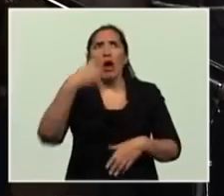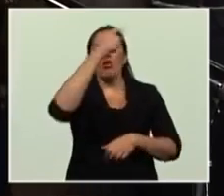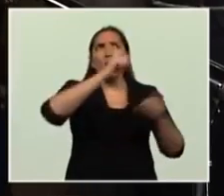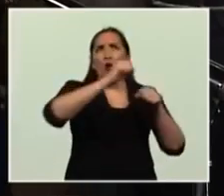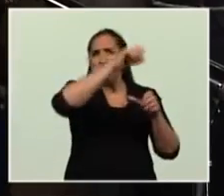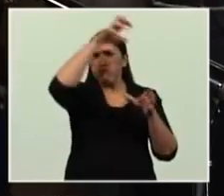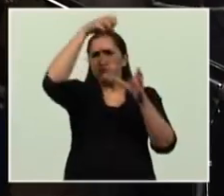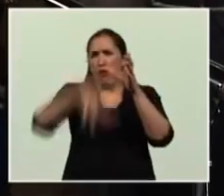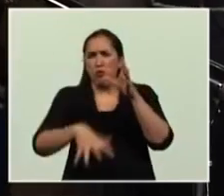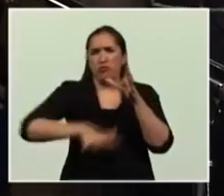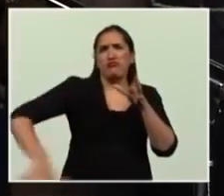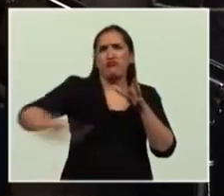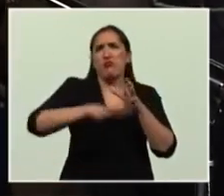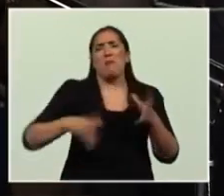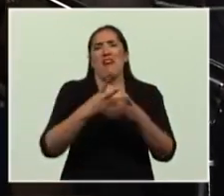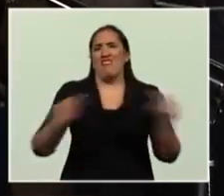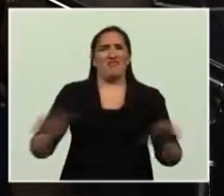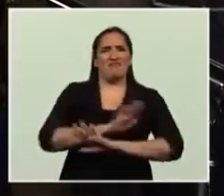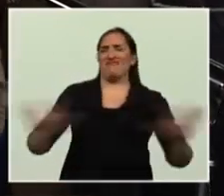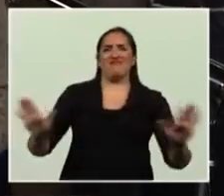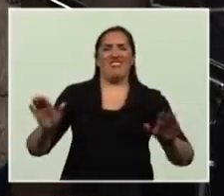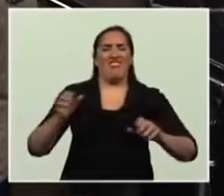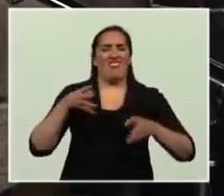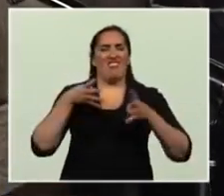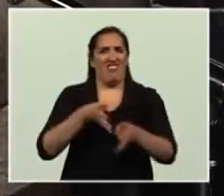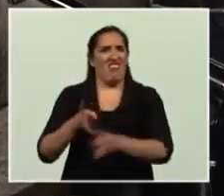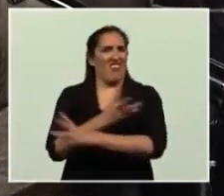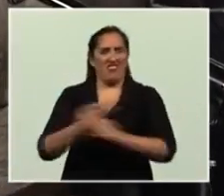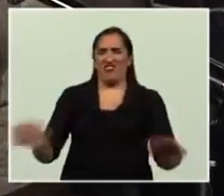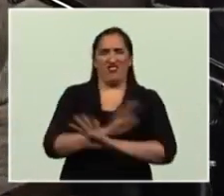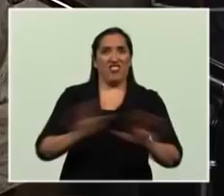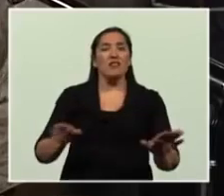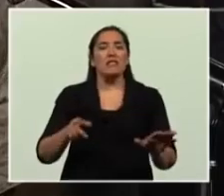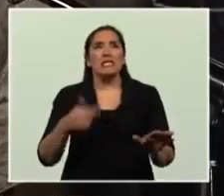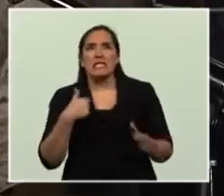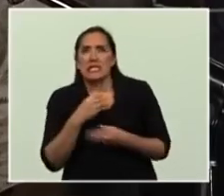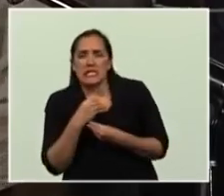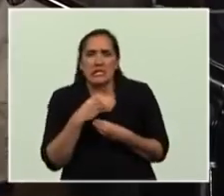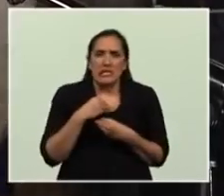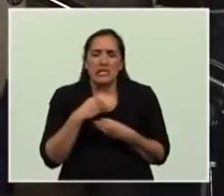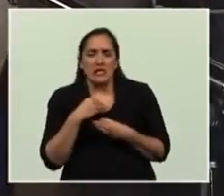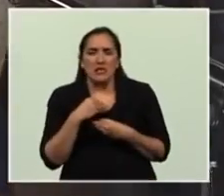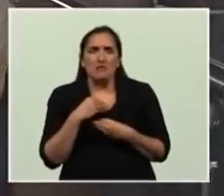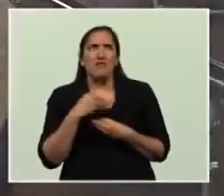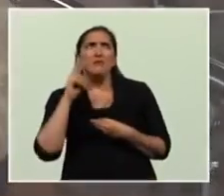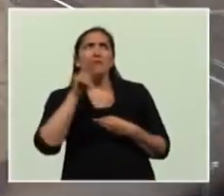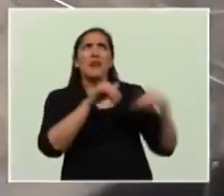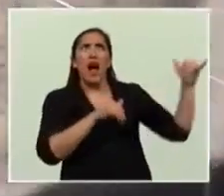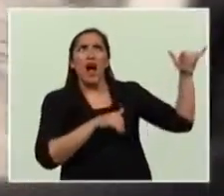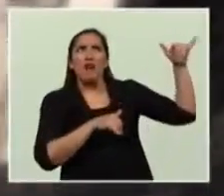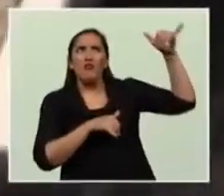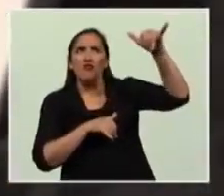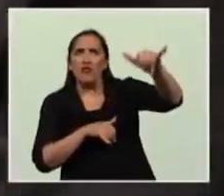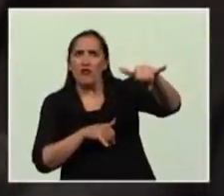terminar de una buena vez la guerra, cuando veíamos algunos aviones que